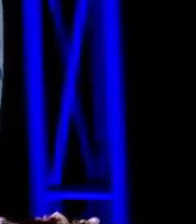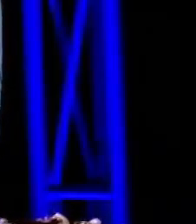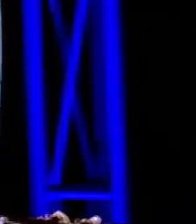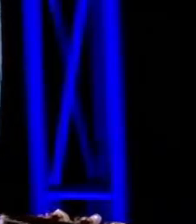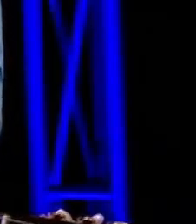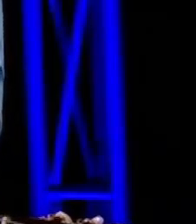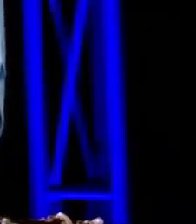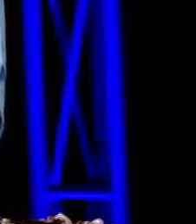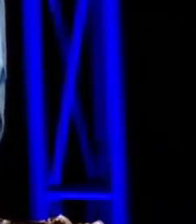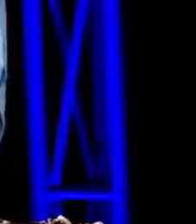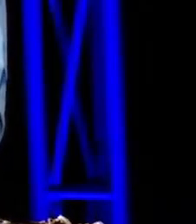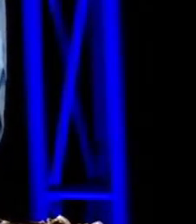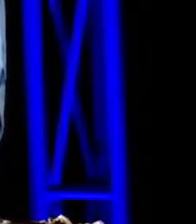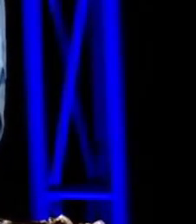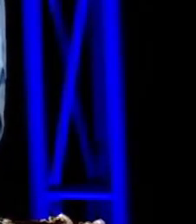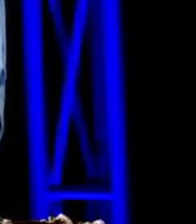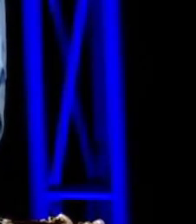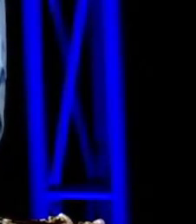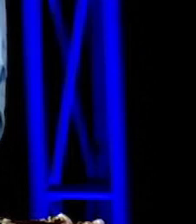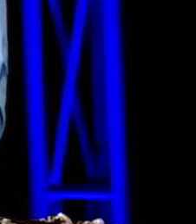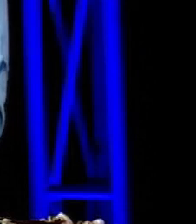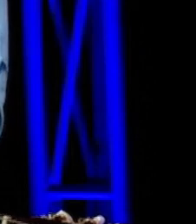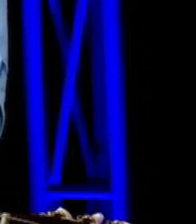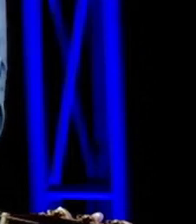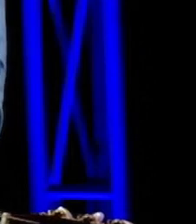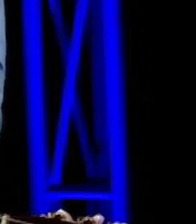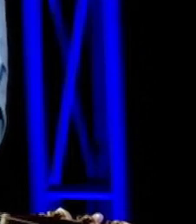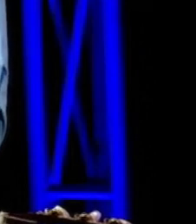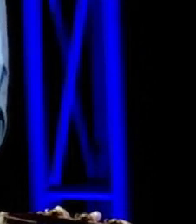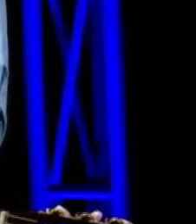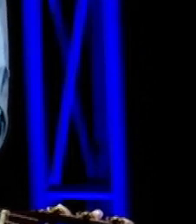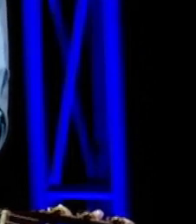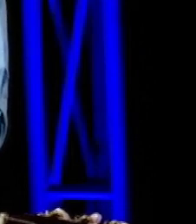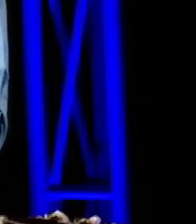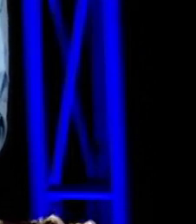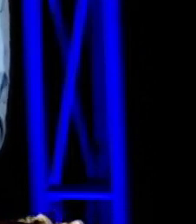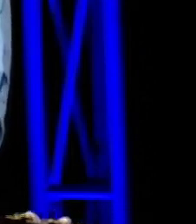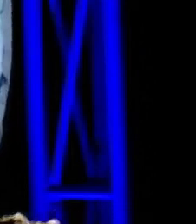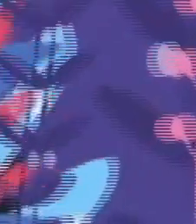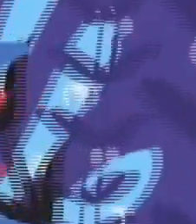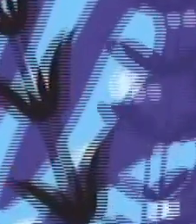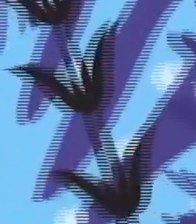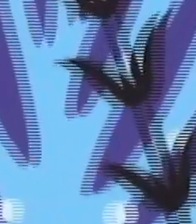represento. Quiero invitarlos a ver Audiotopía Bicentenario.